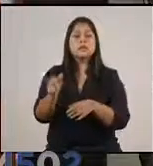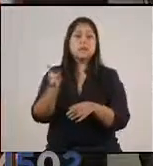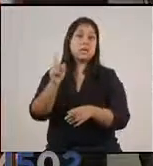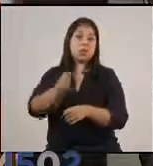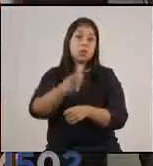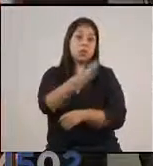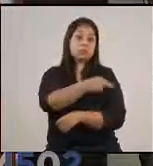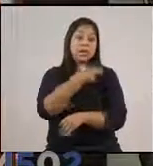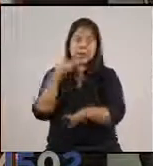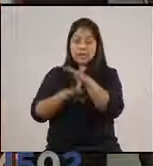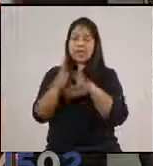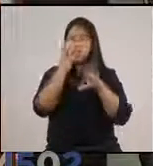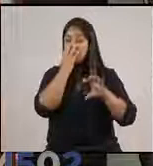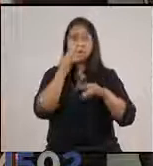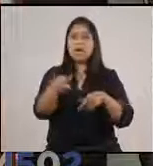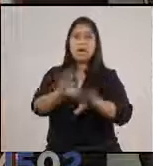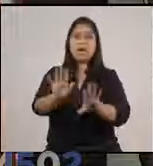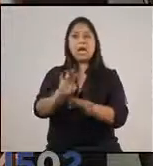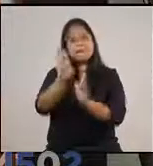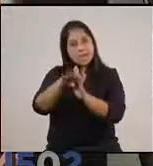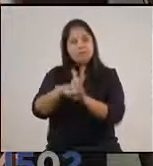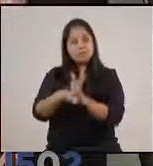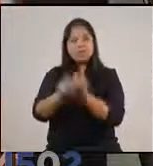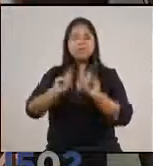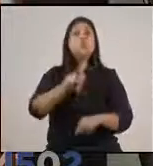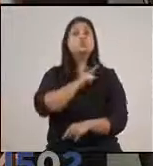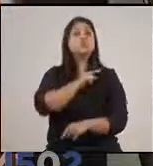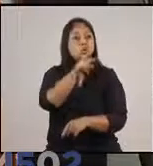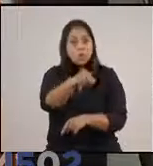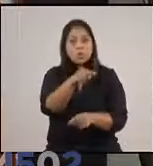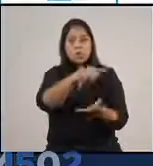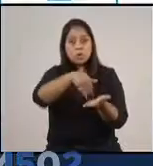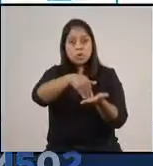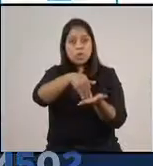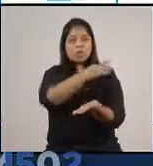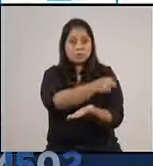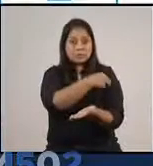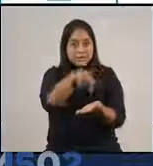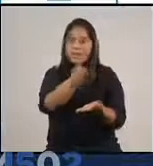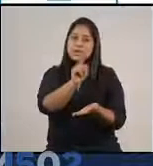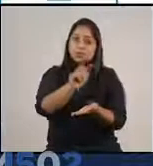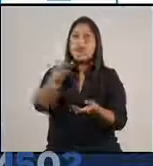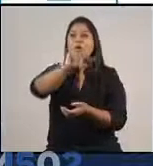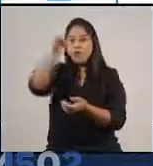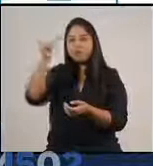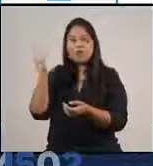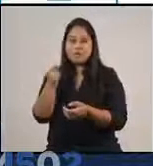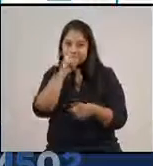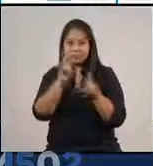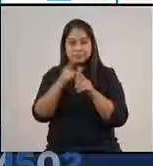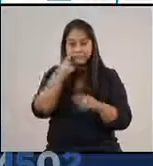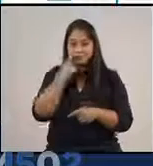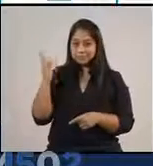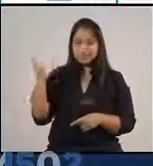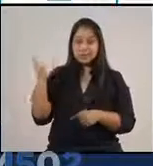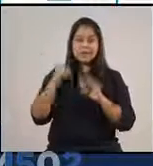Pero la buena noticia no solo es en este hospital, sino lo vemos reflejado a nivel nacional, como puede contemplarse aquí en esta gráfica, en